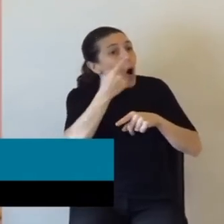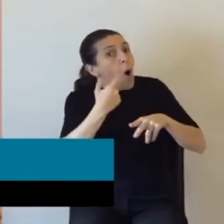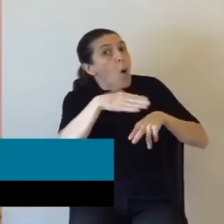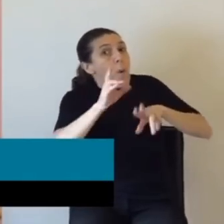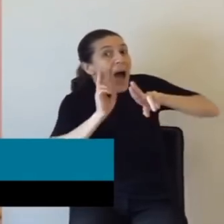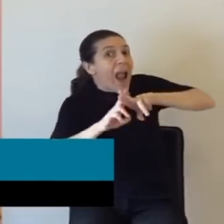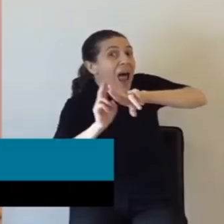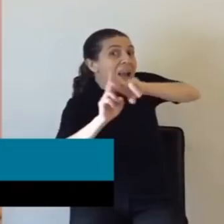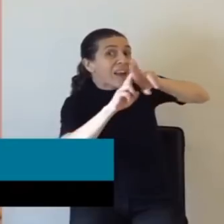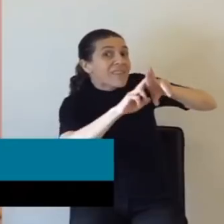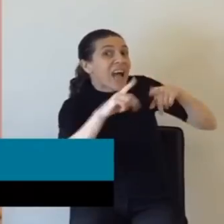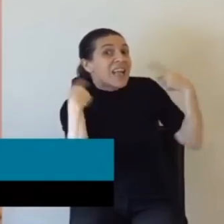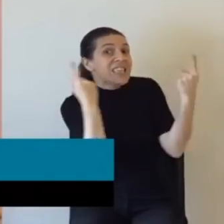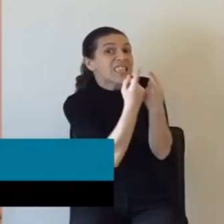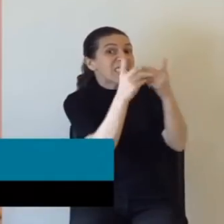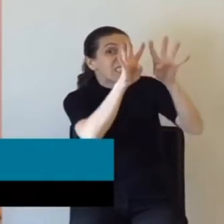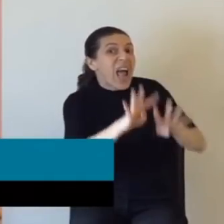celdas.